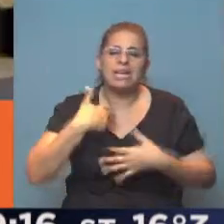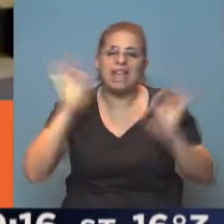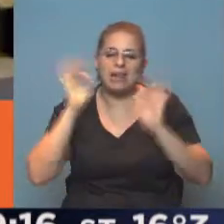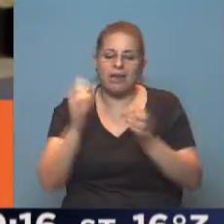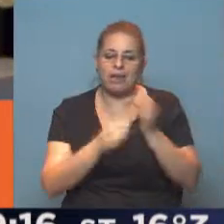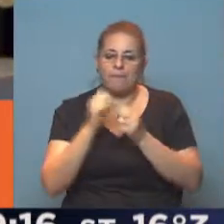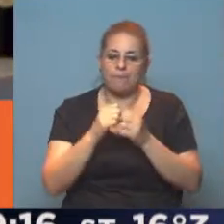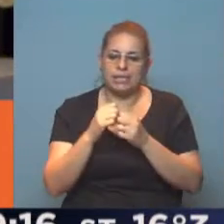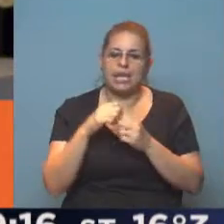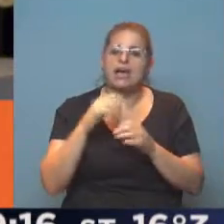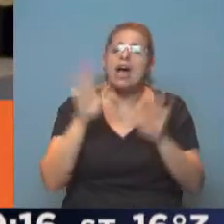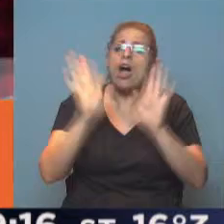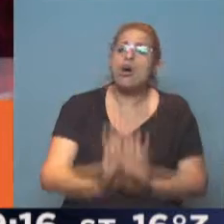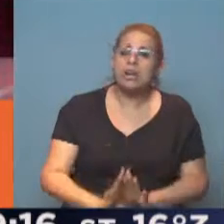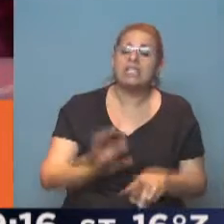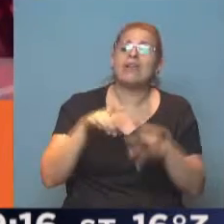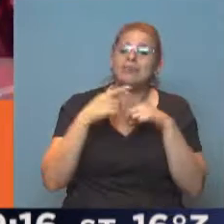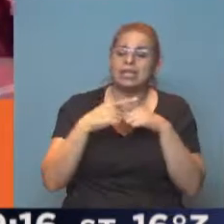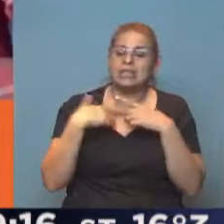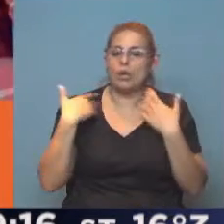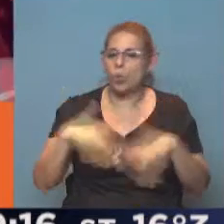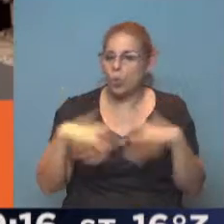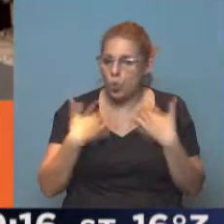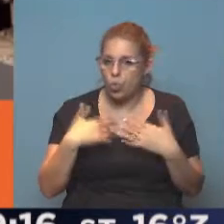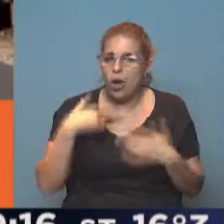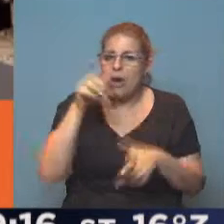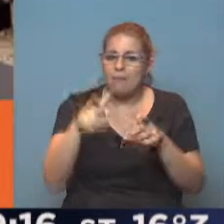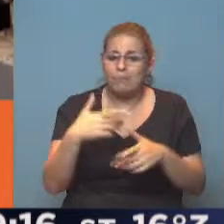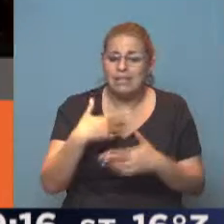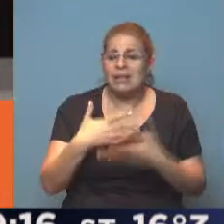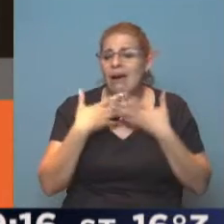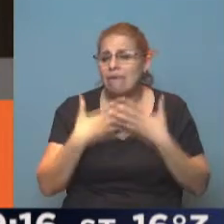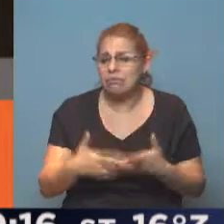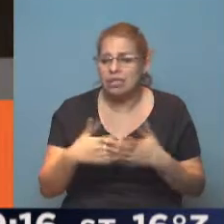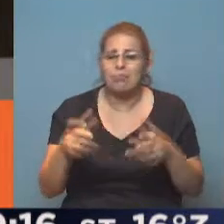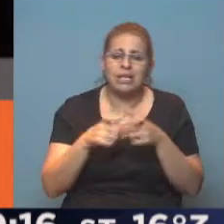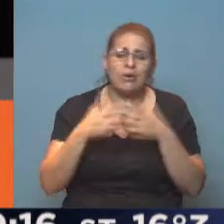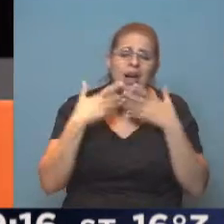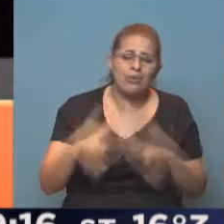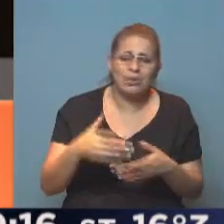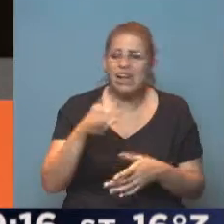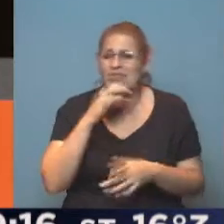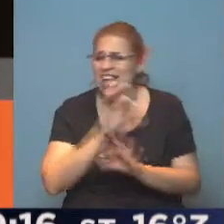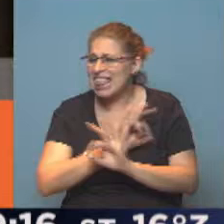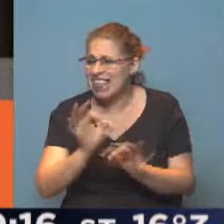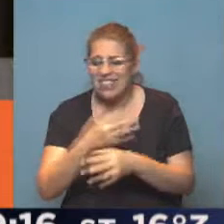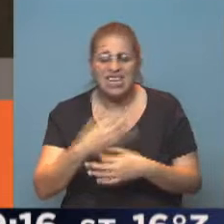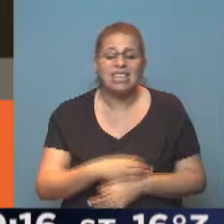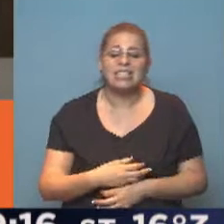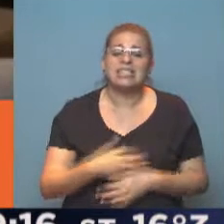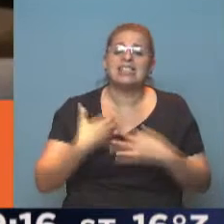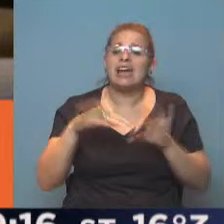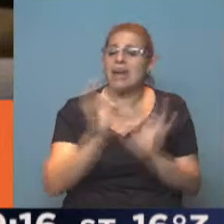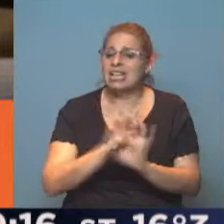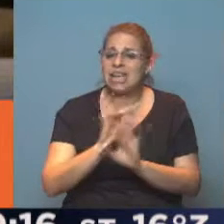organizan una mega fiesta descontrolada y para el espectador, aburridísima, previsible, sin gracia, no la salvan ni esos dos